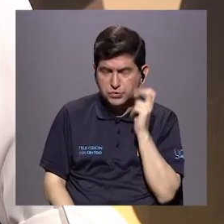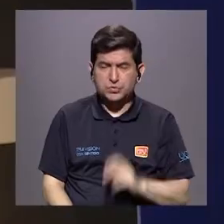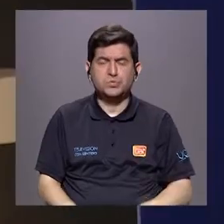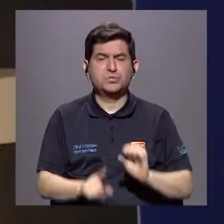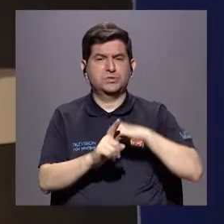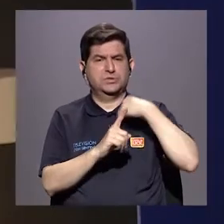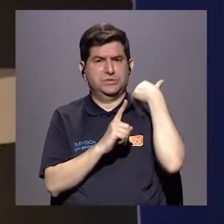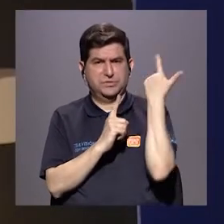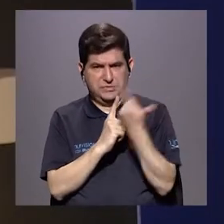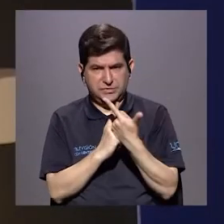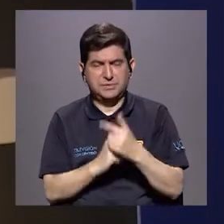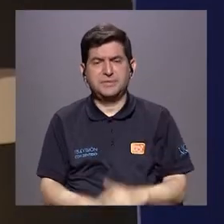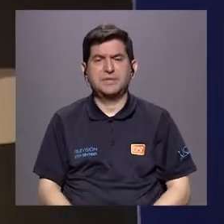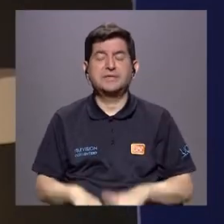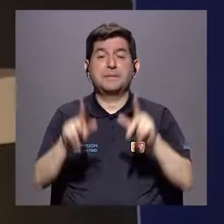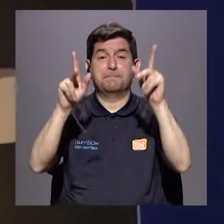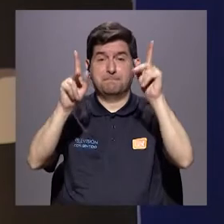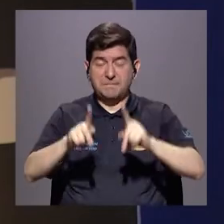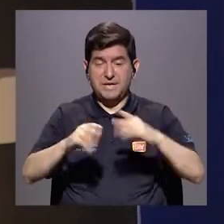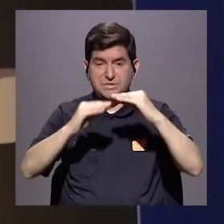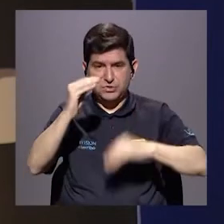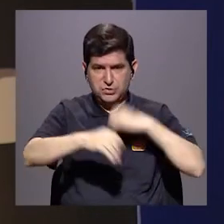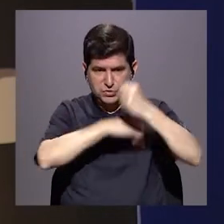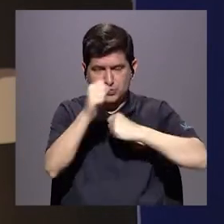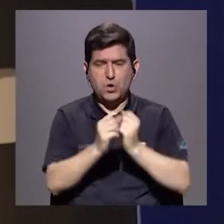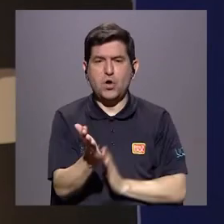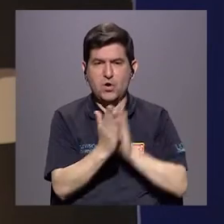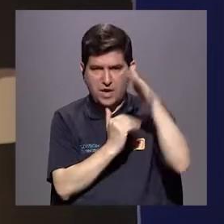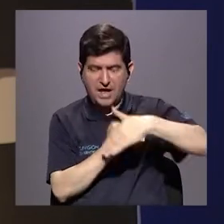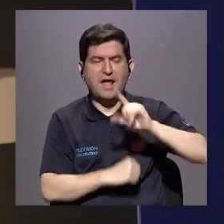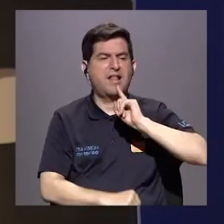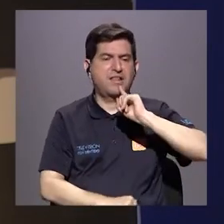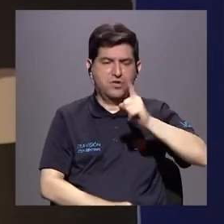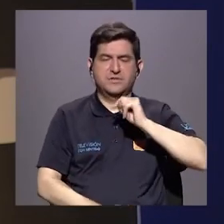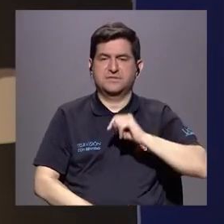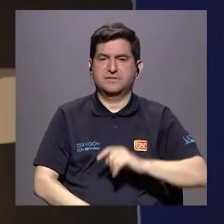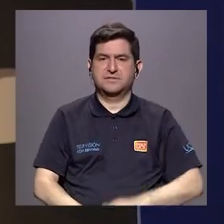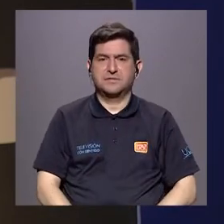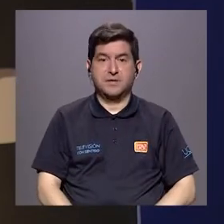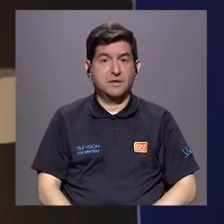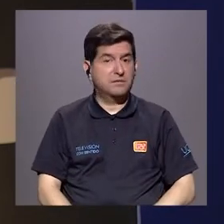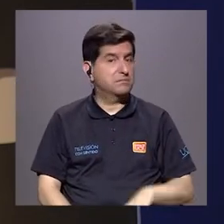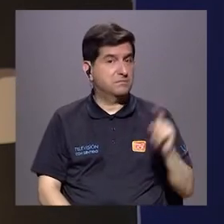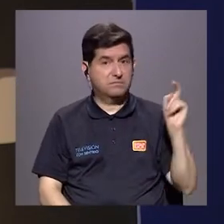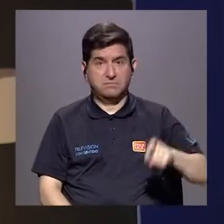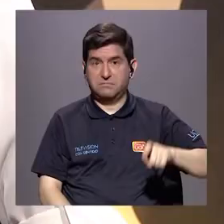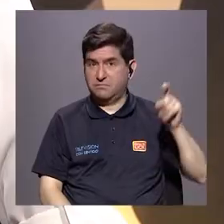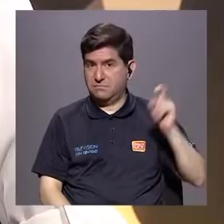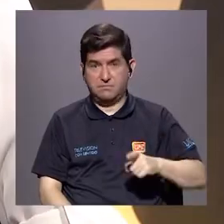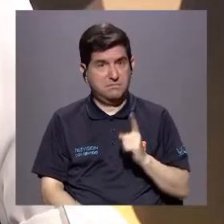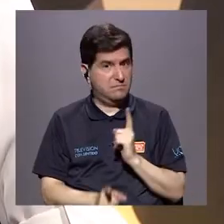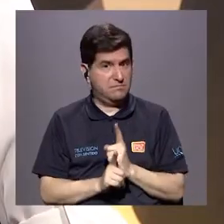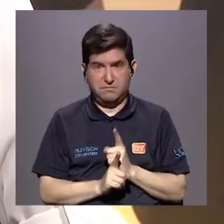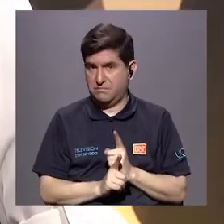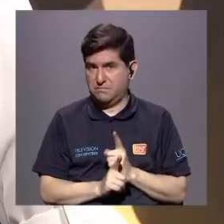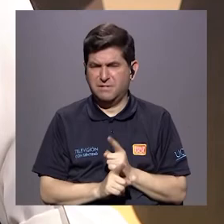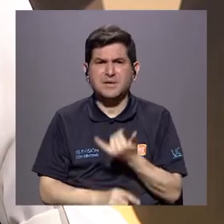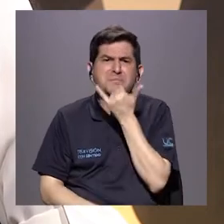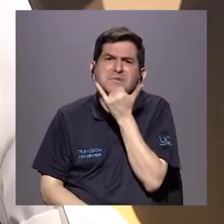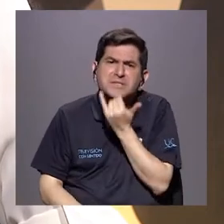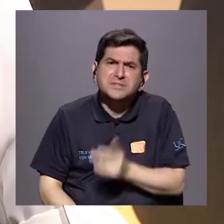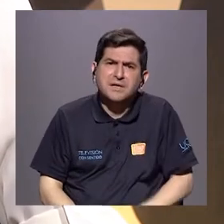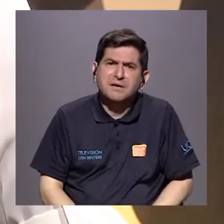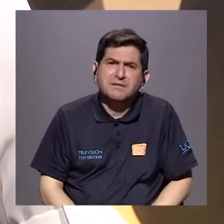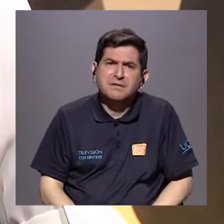social, si una persona menor de edad es abusada, lo va a decir, y no necesariamente es así, ¿qué es lo que